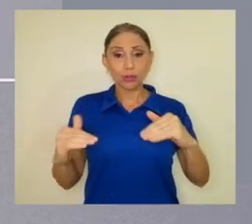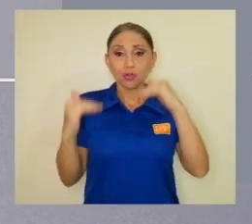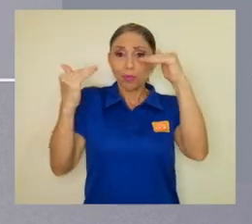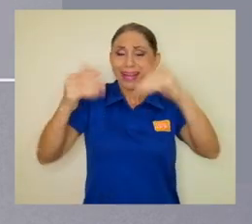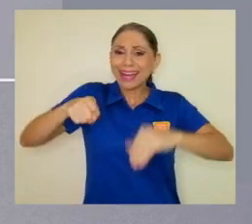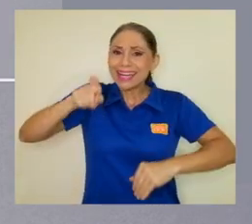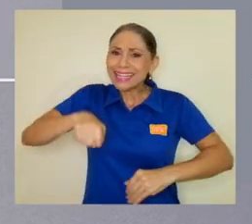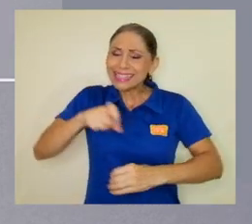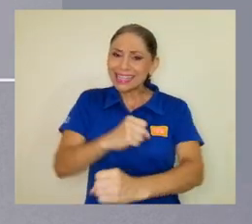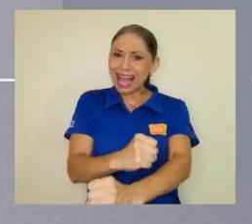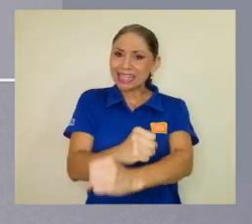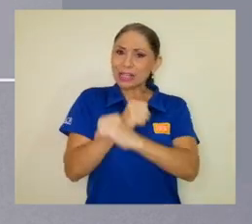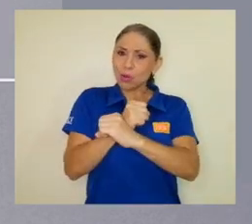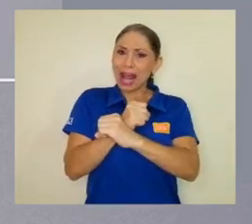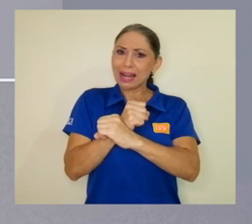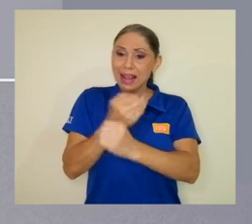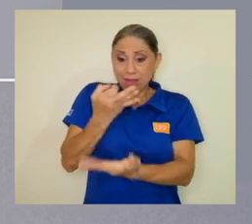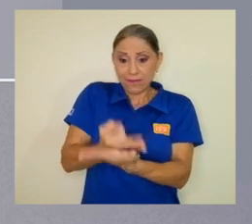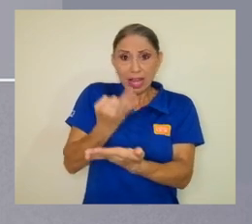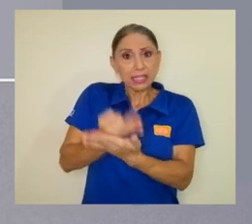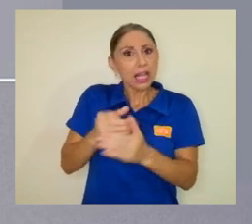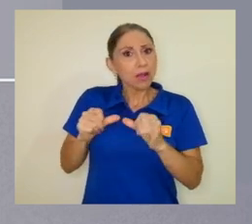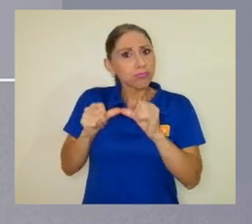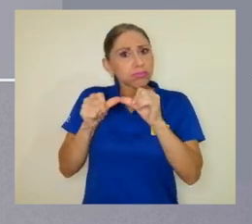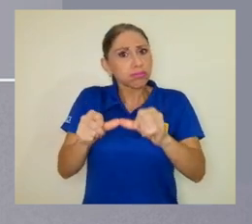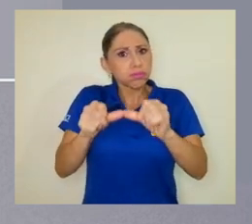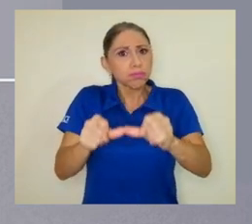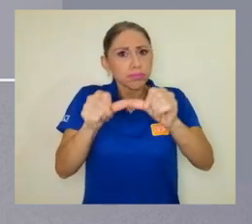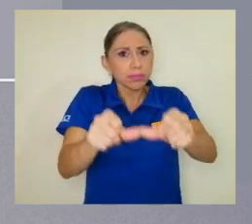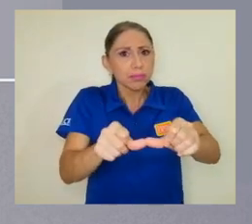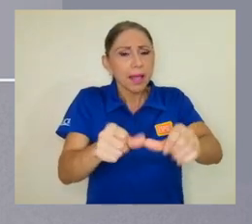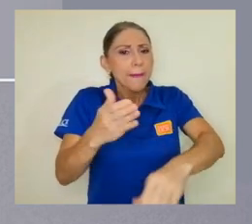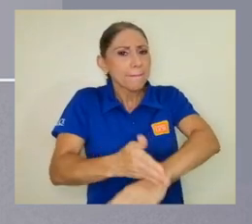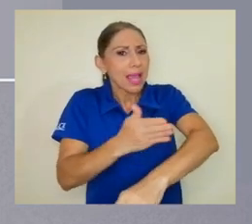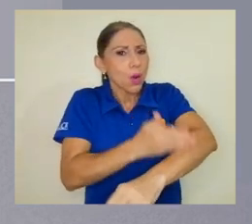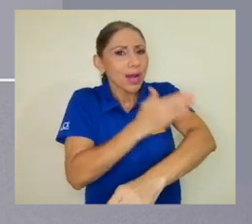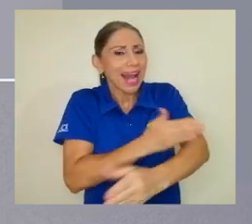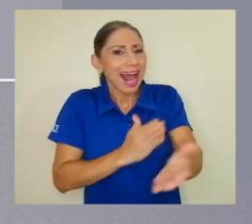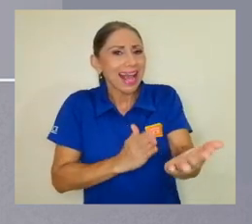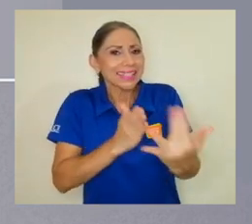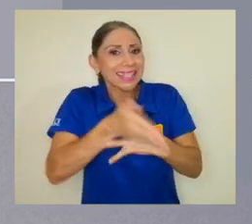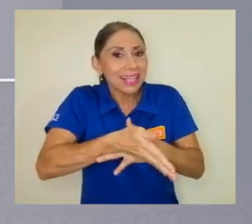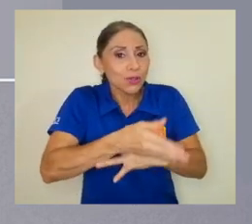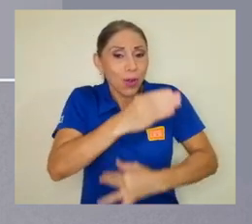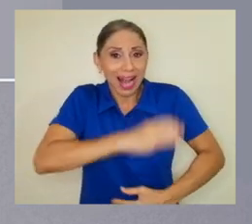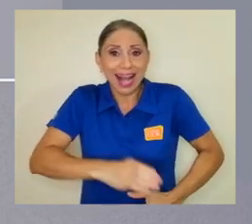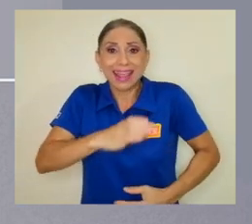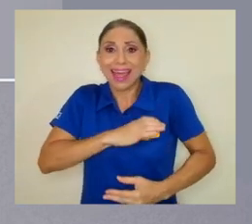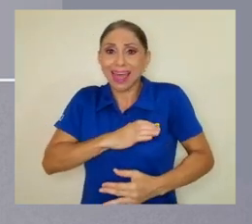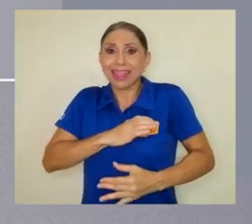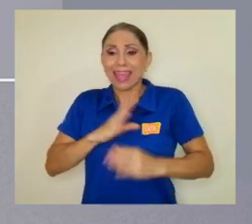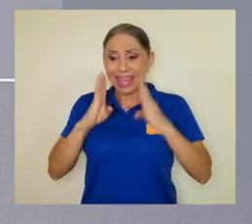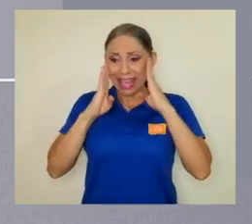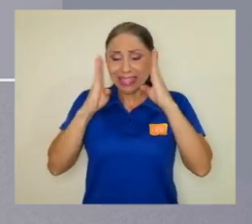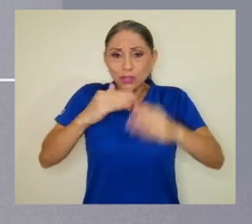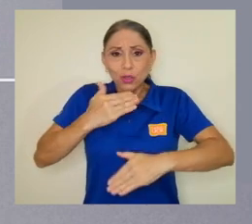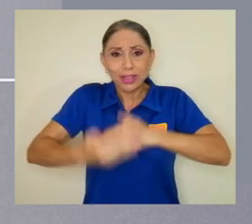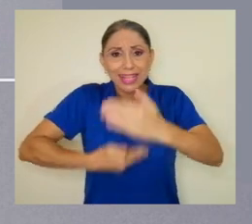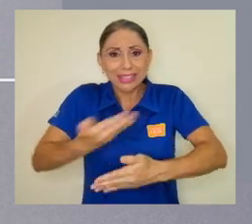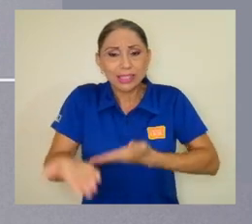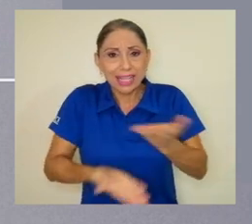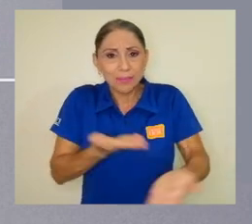requiere asegurar la sostenibilidad financiera y mejorar acceso, calidad y gestión de sus servicios.